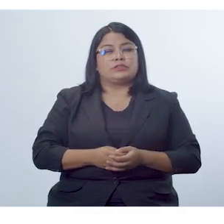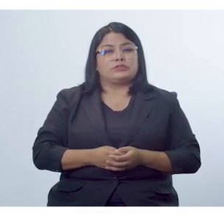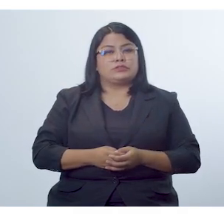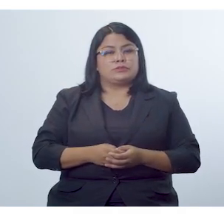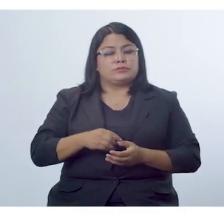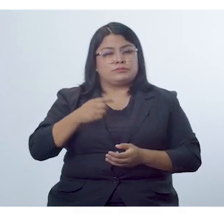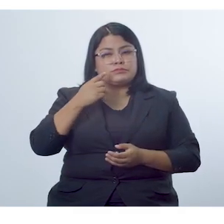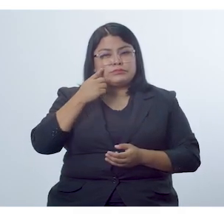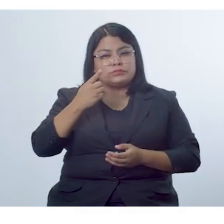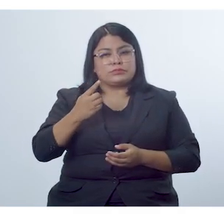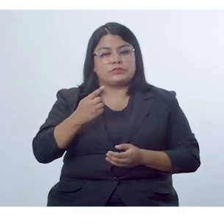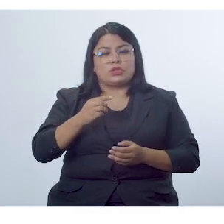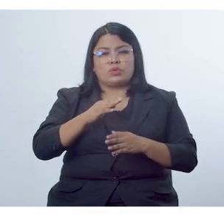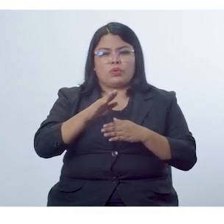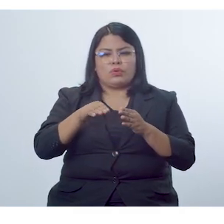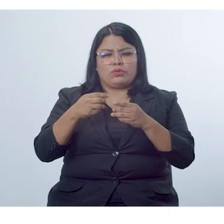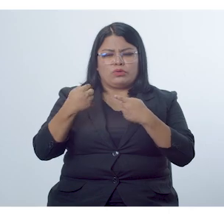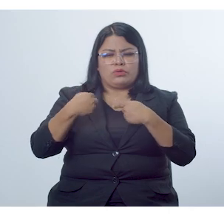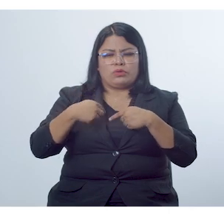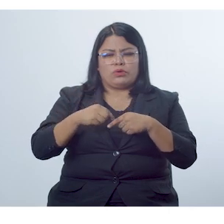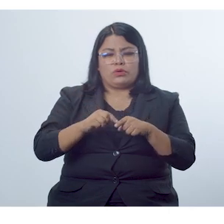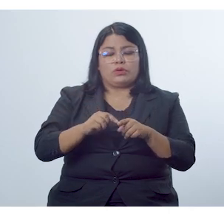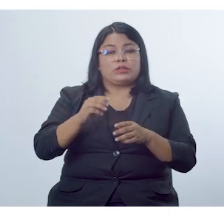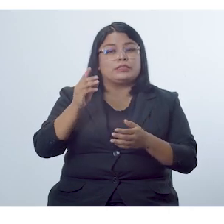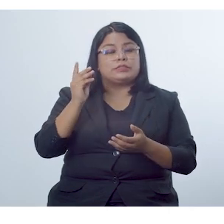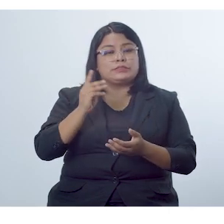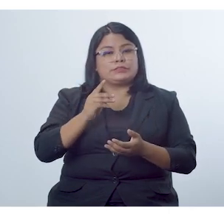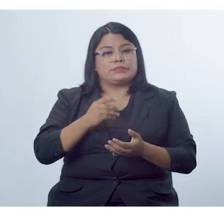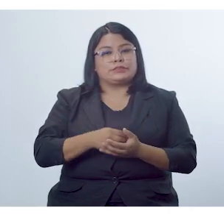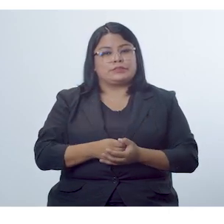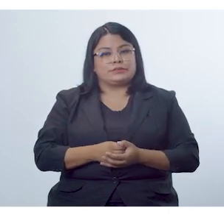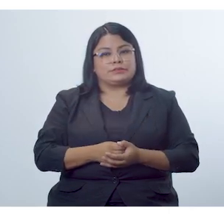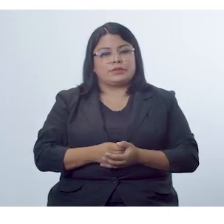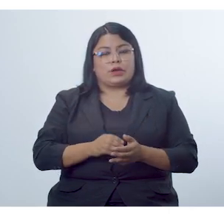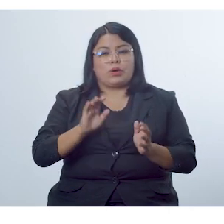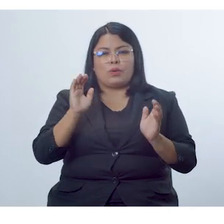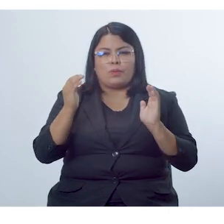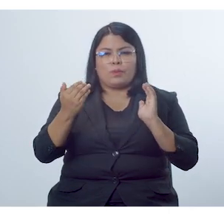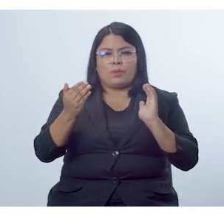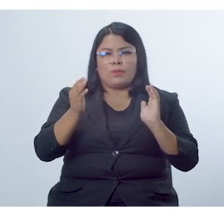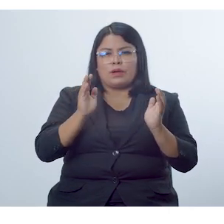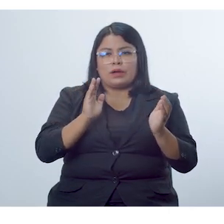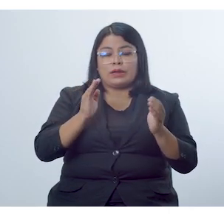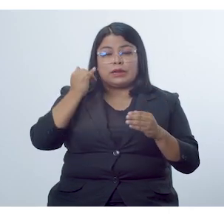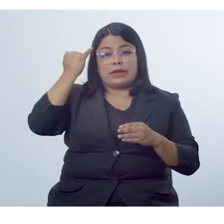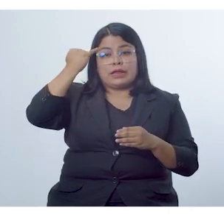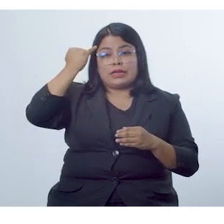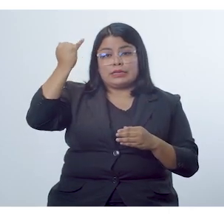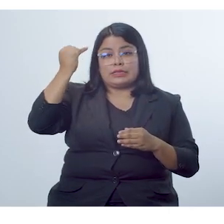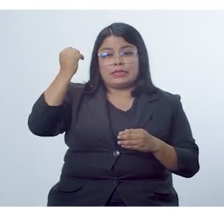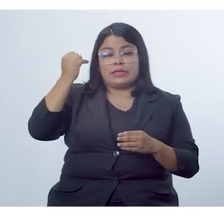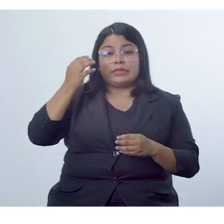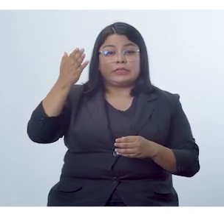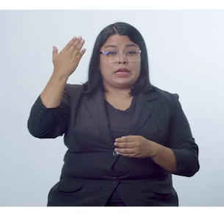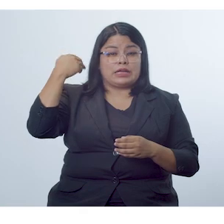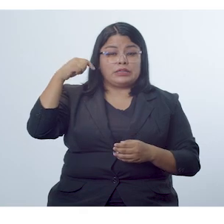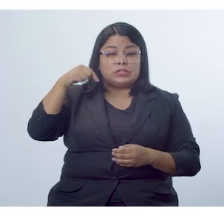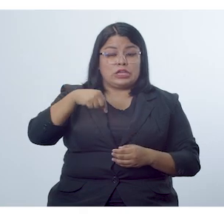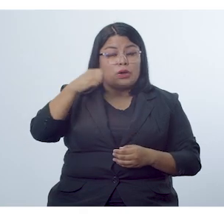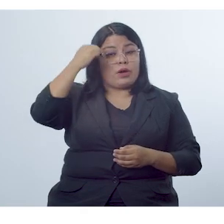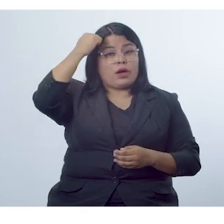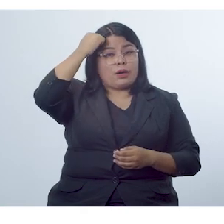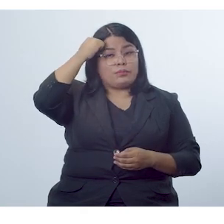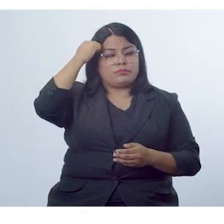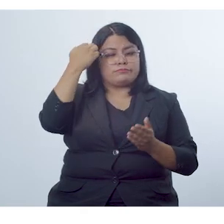lugar en el medio de la secuencia y tiene las siguientes fases y habilidad. Comparar las expectativas con lo que se está